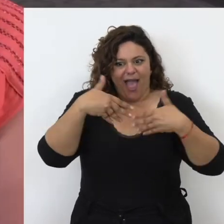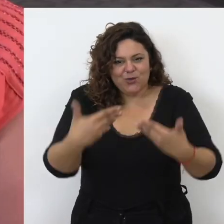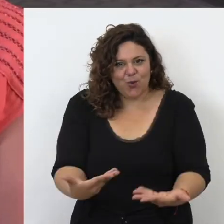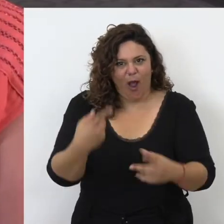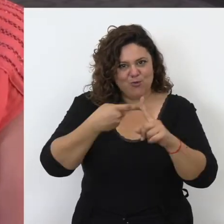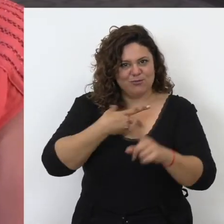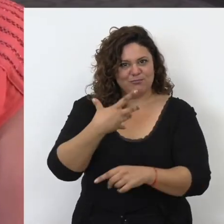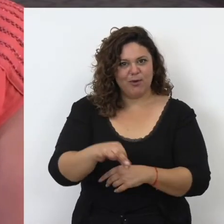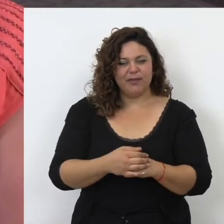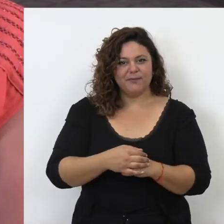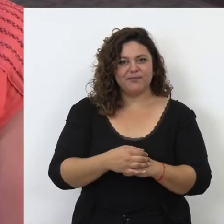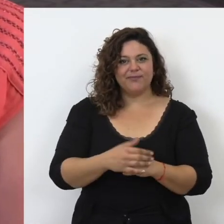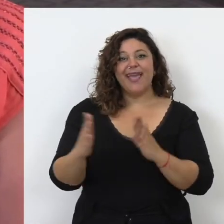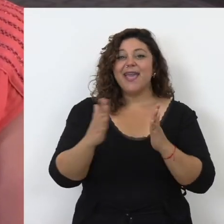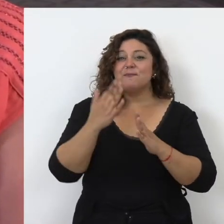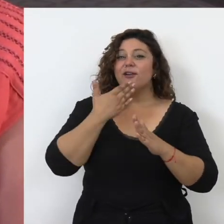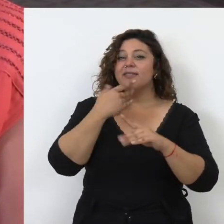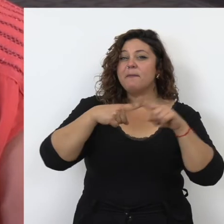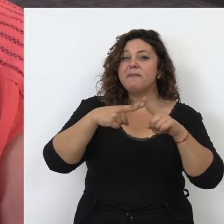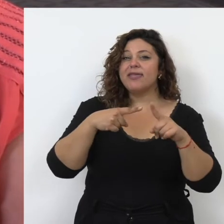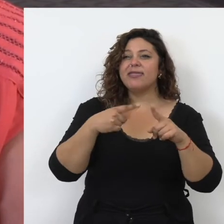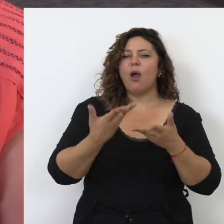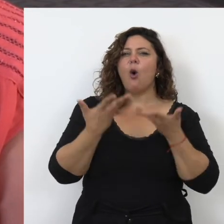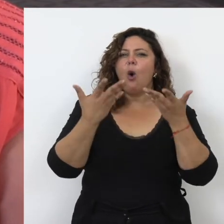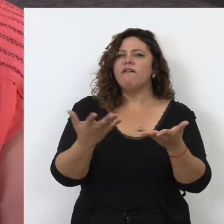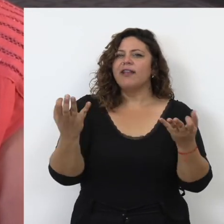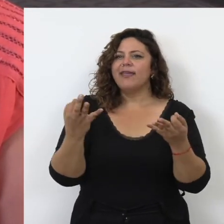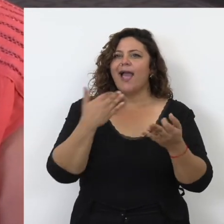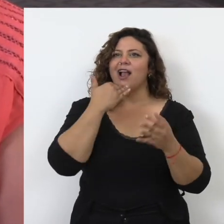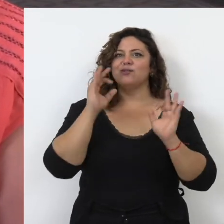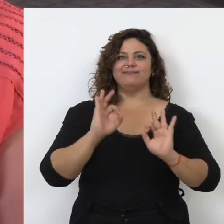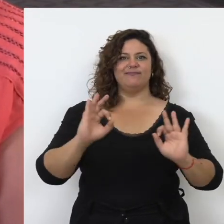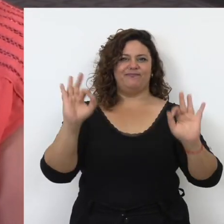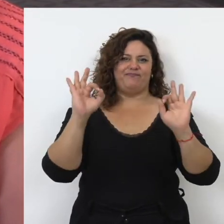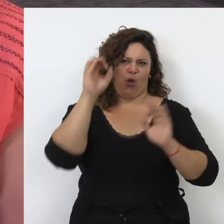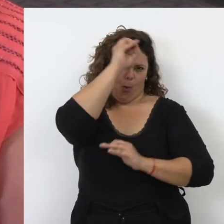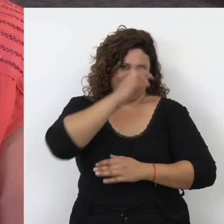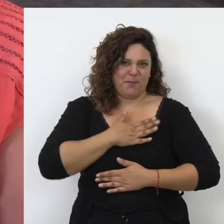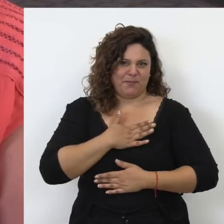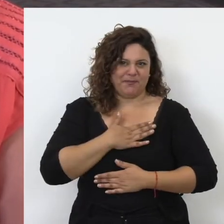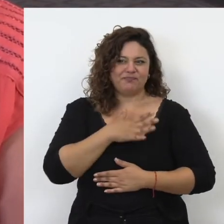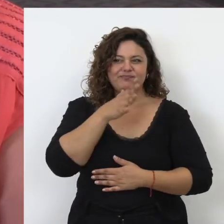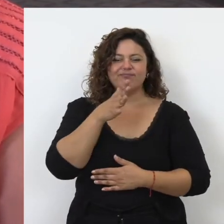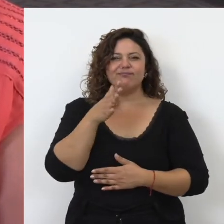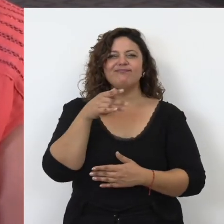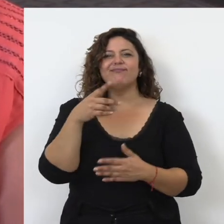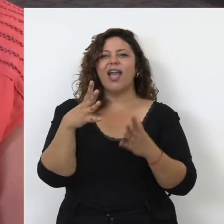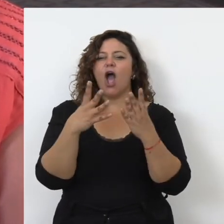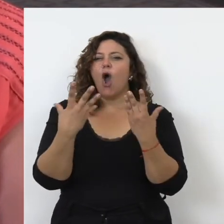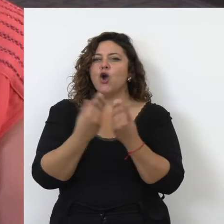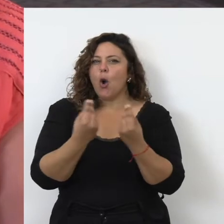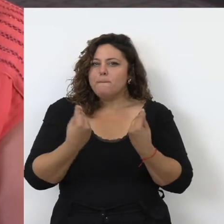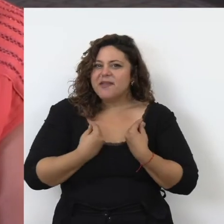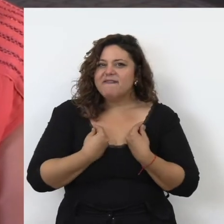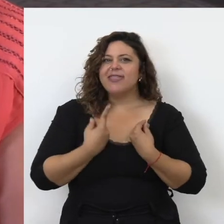nuestro tiempo. El periodo medieval ofrece en mi opinión un ámbito excepcional porque nos encontramos la convivencia